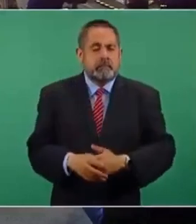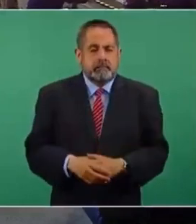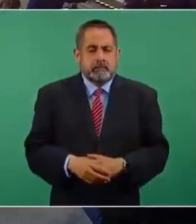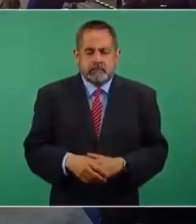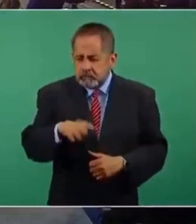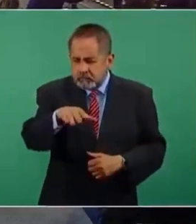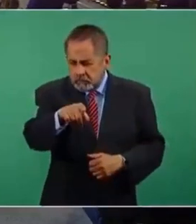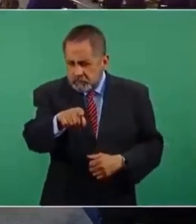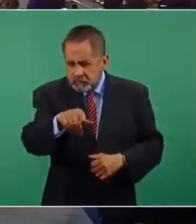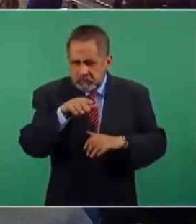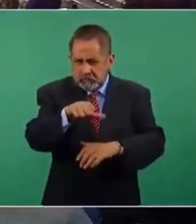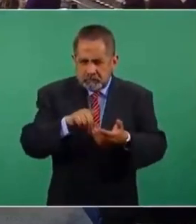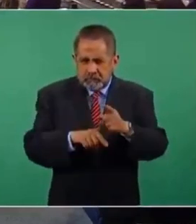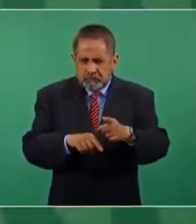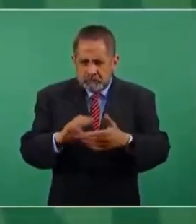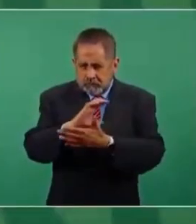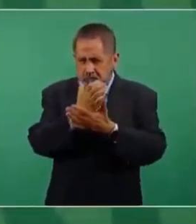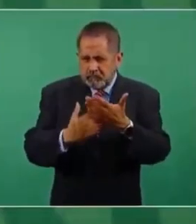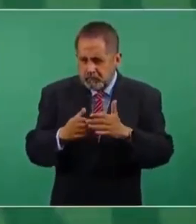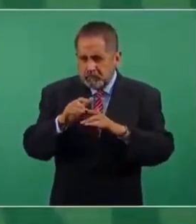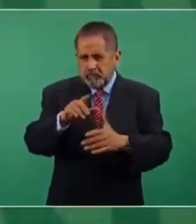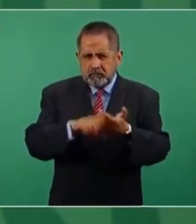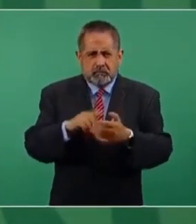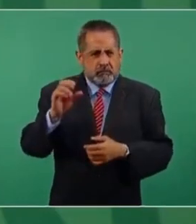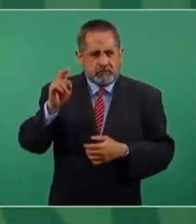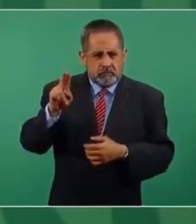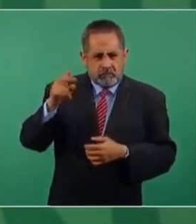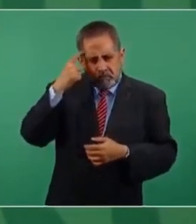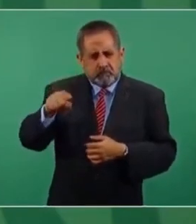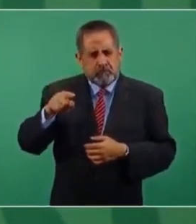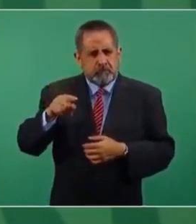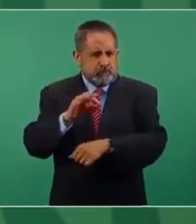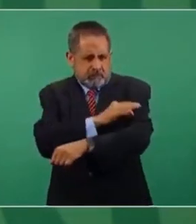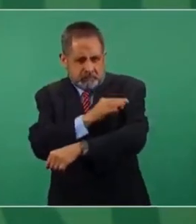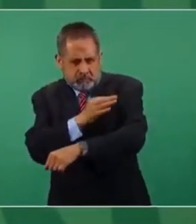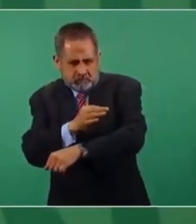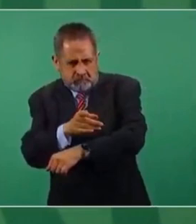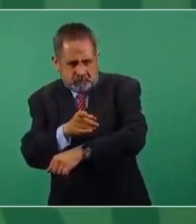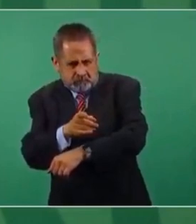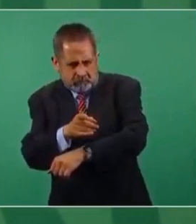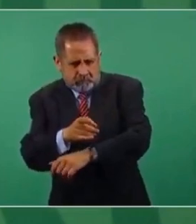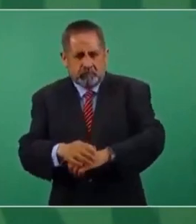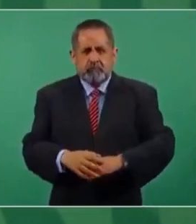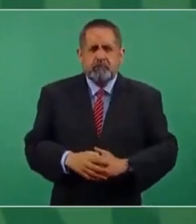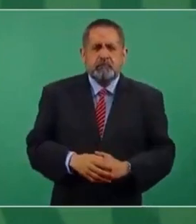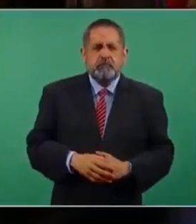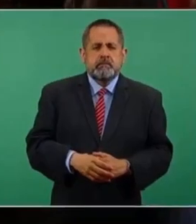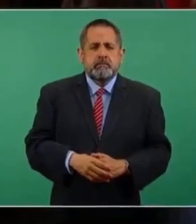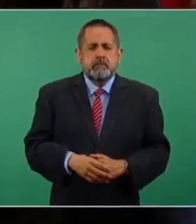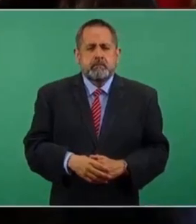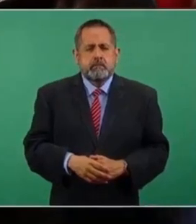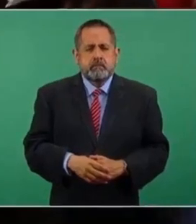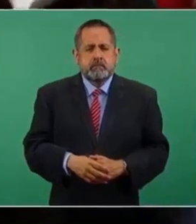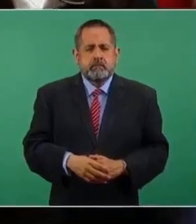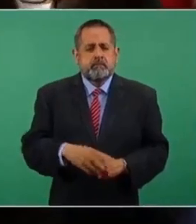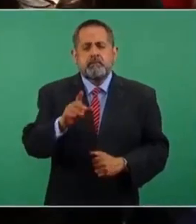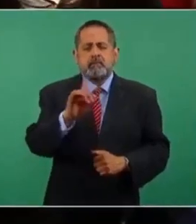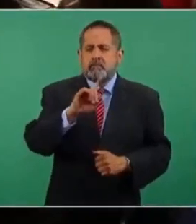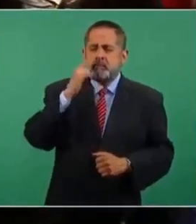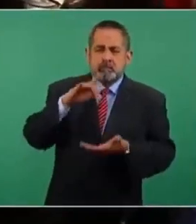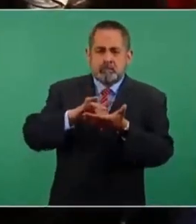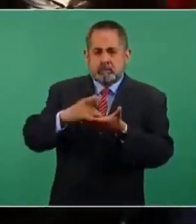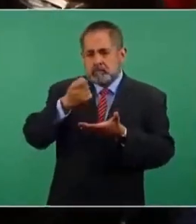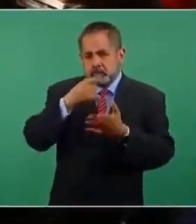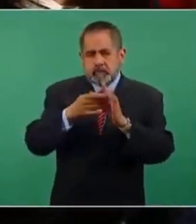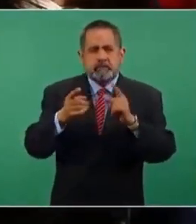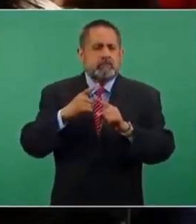¿Tú te refieres a los contratos que tenemos con Naciones Unidas para las vacunas? Los medicamentos en general. Ah, va, medicamentos. El esquema